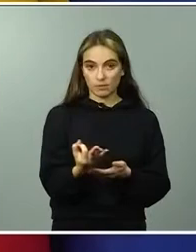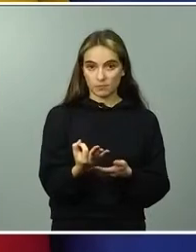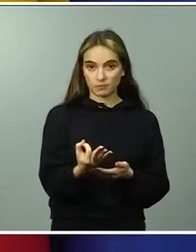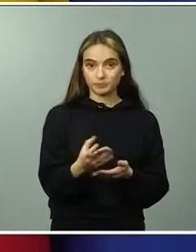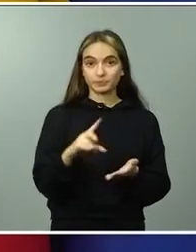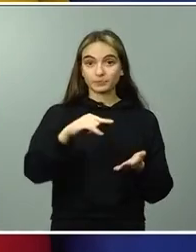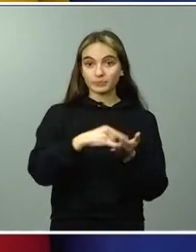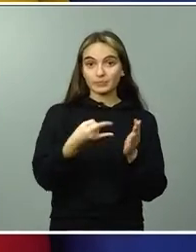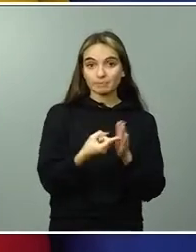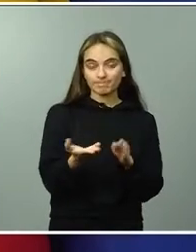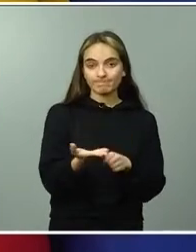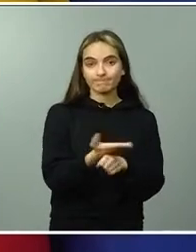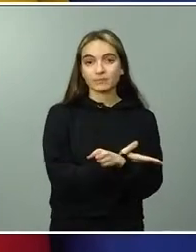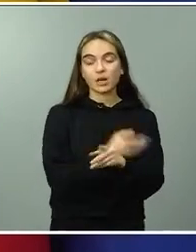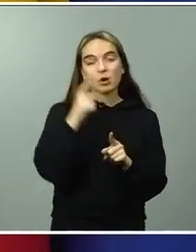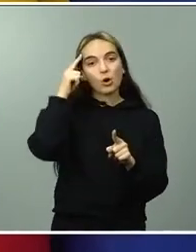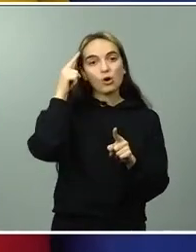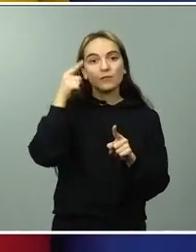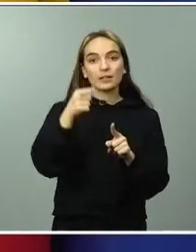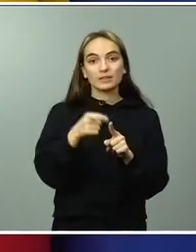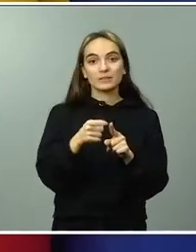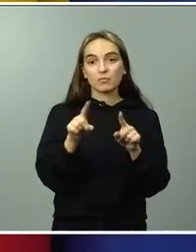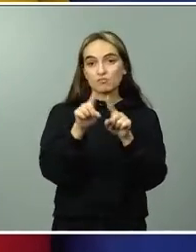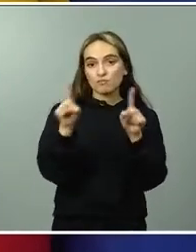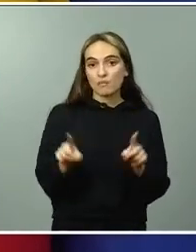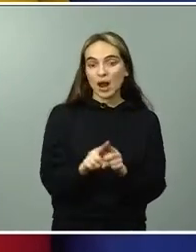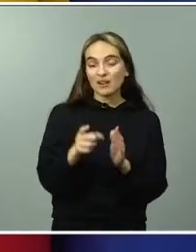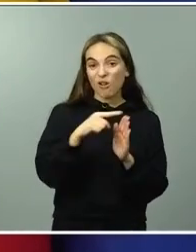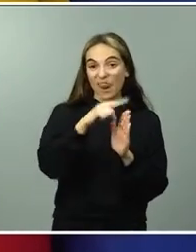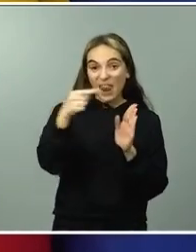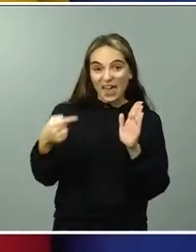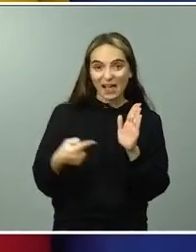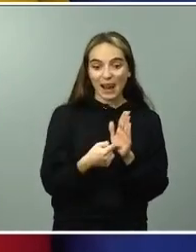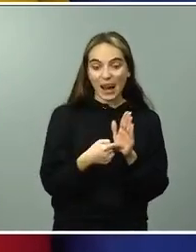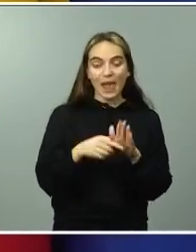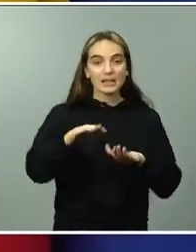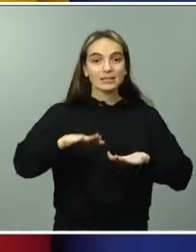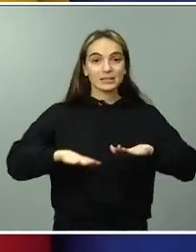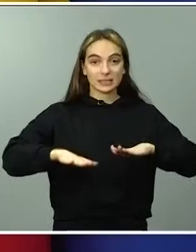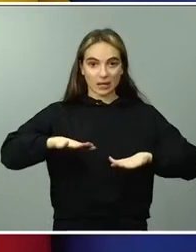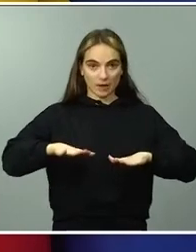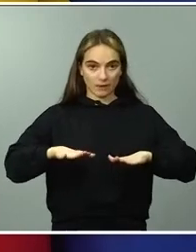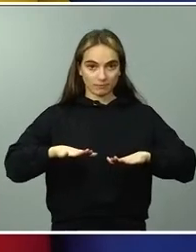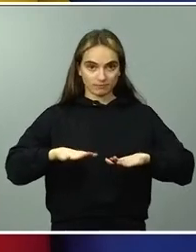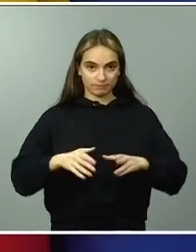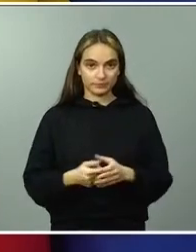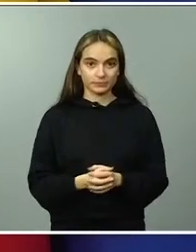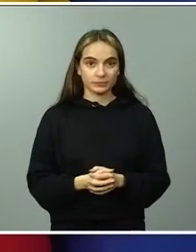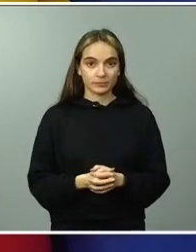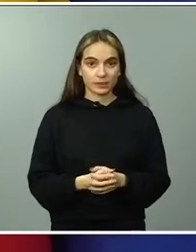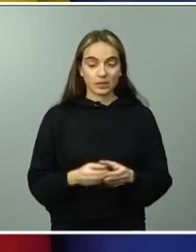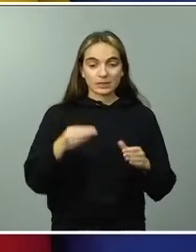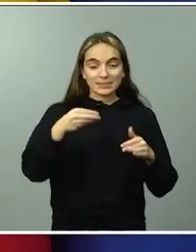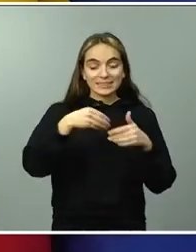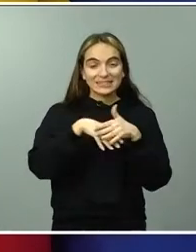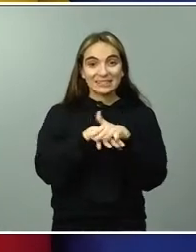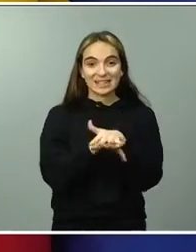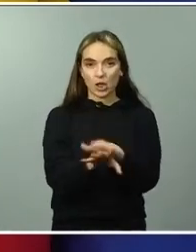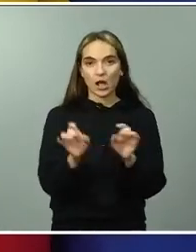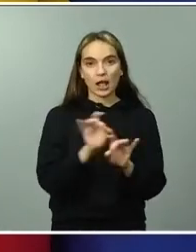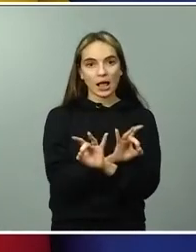generar un marco legal, legislativo, estable, integrado y claro. Además, la propia